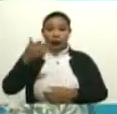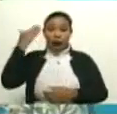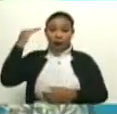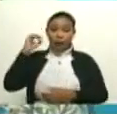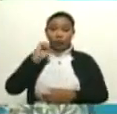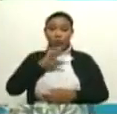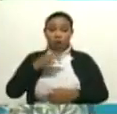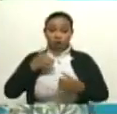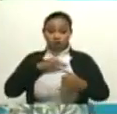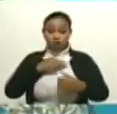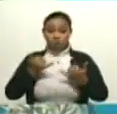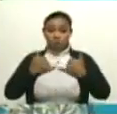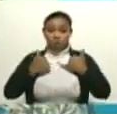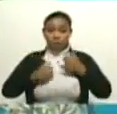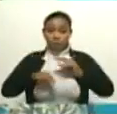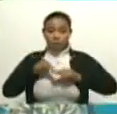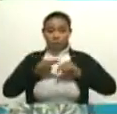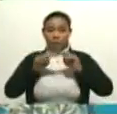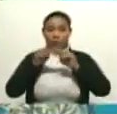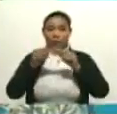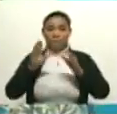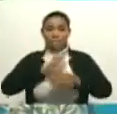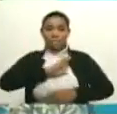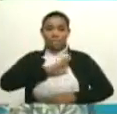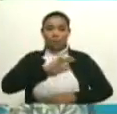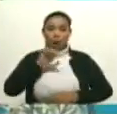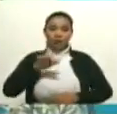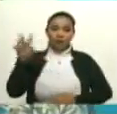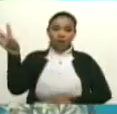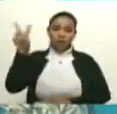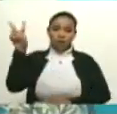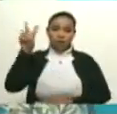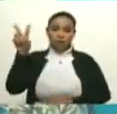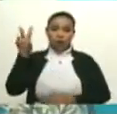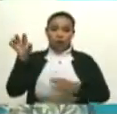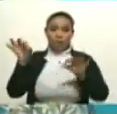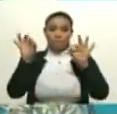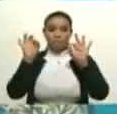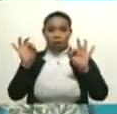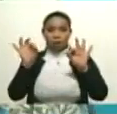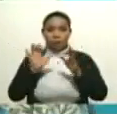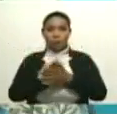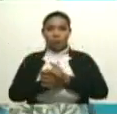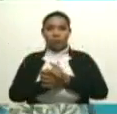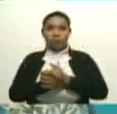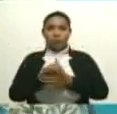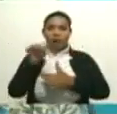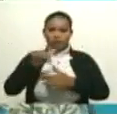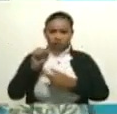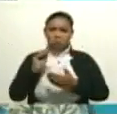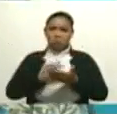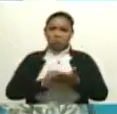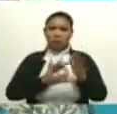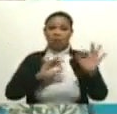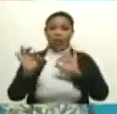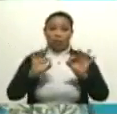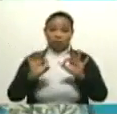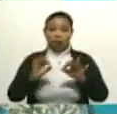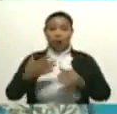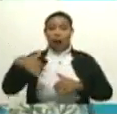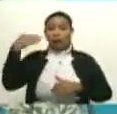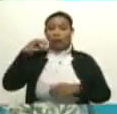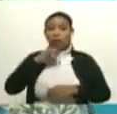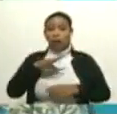construimos desde nuestro propio país, desde nuestra propia especificidad. Aquí se han montado obras de los clásicos.